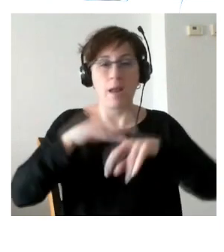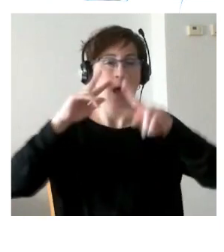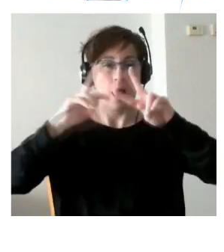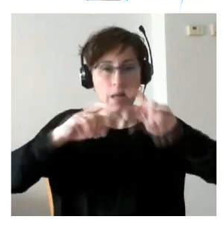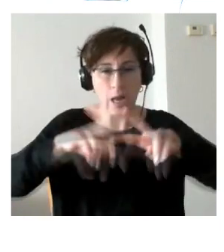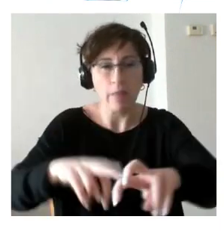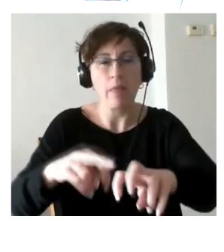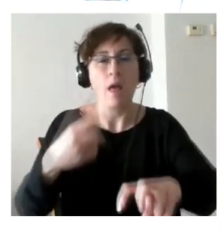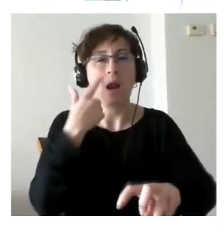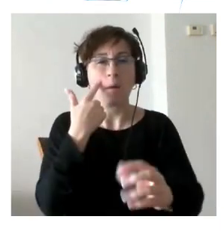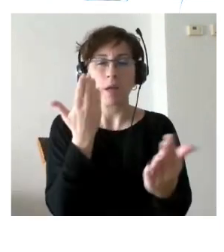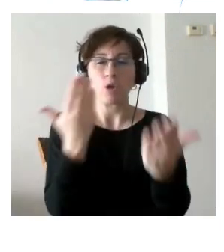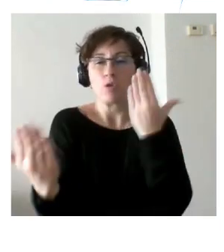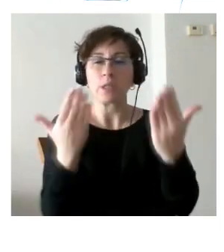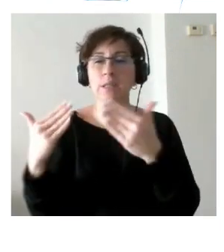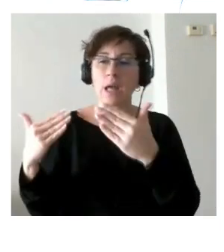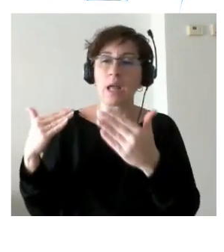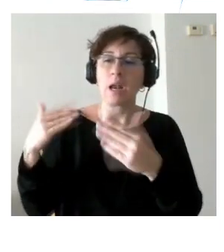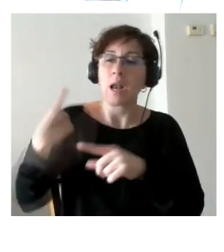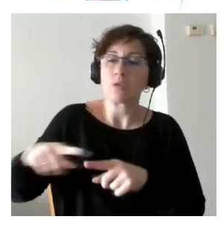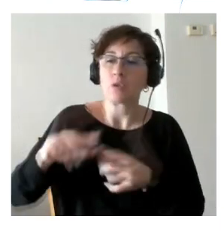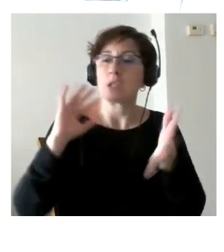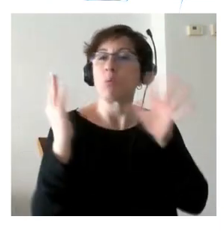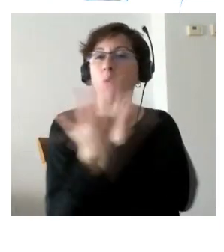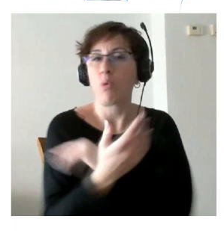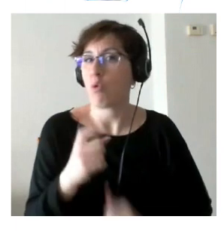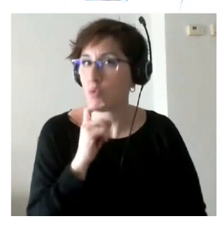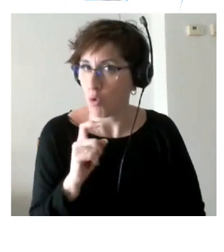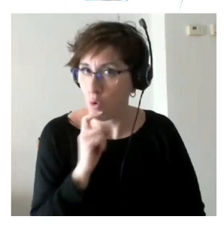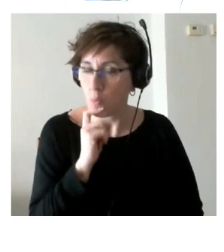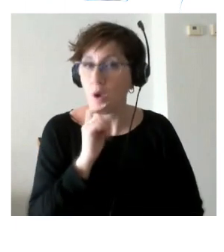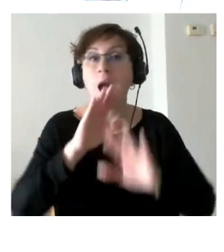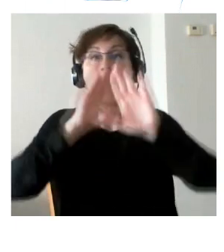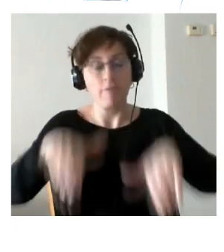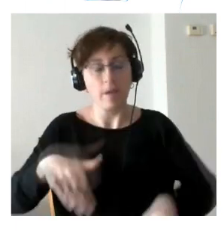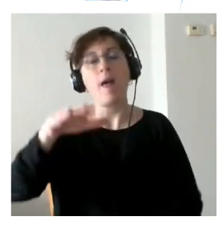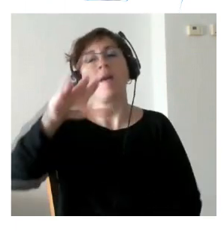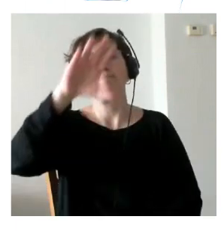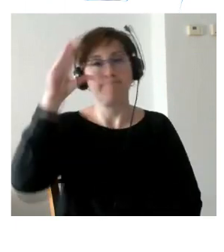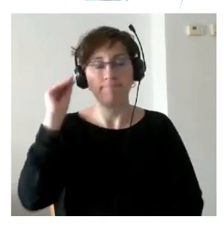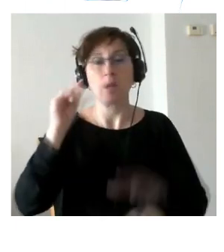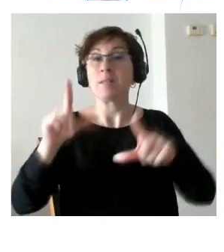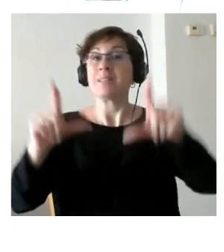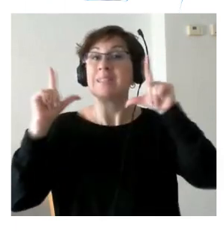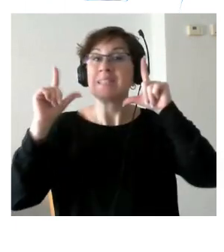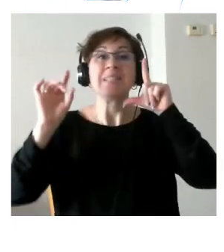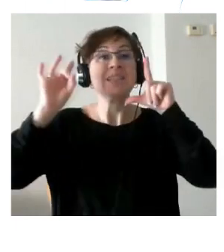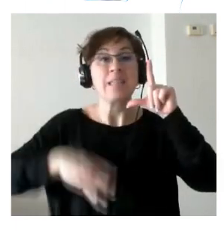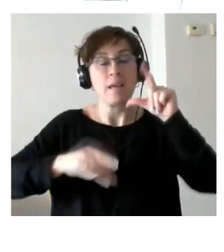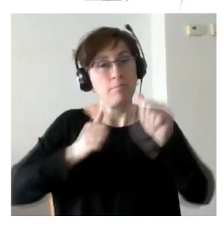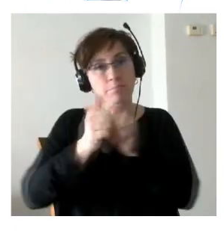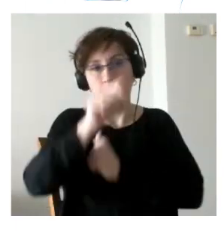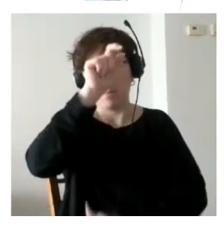contraste de cómo evolucionaban las cosas y hemos entendido que el protagonismo estaba sobre todo en las personas que estaban participando